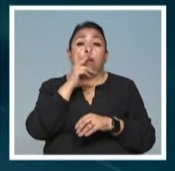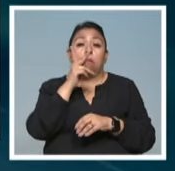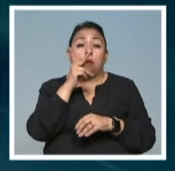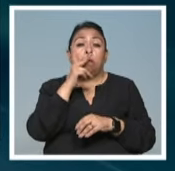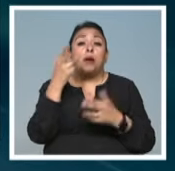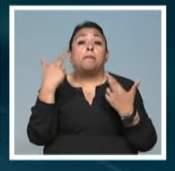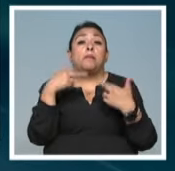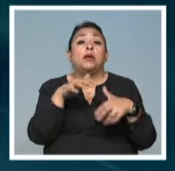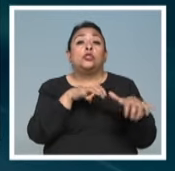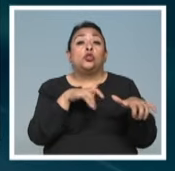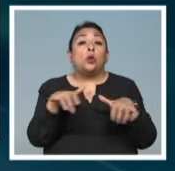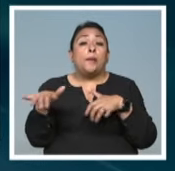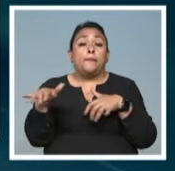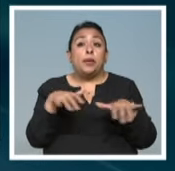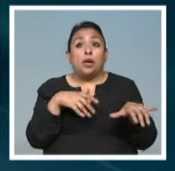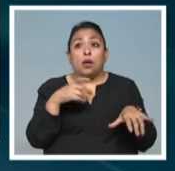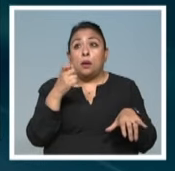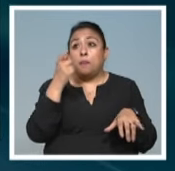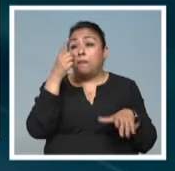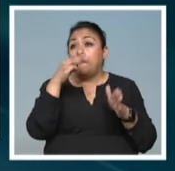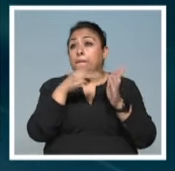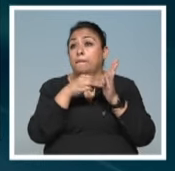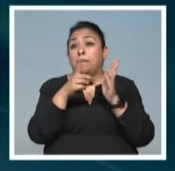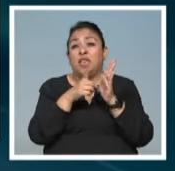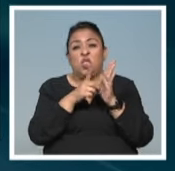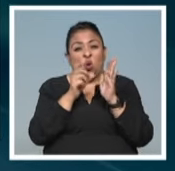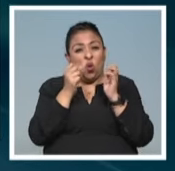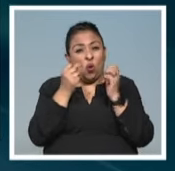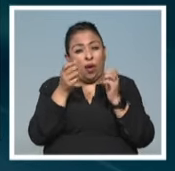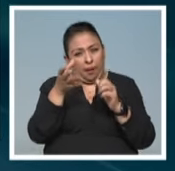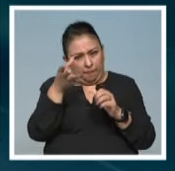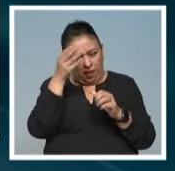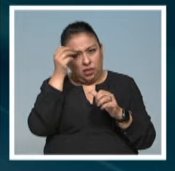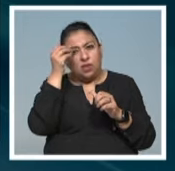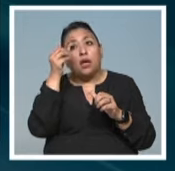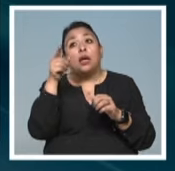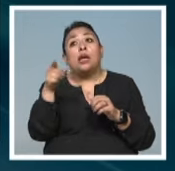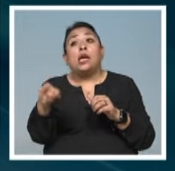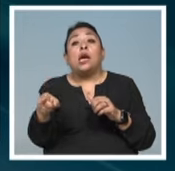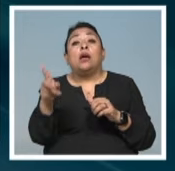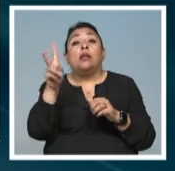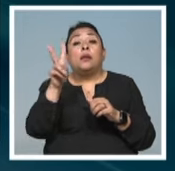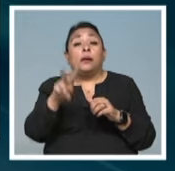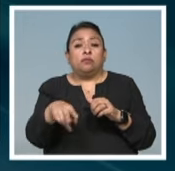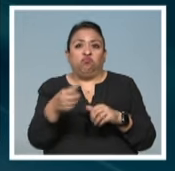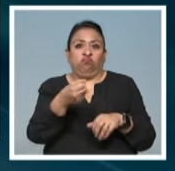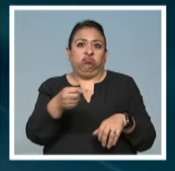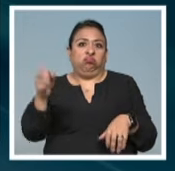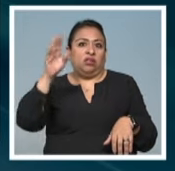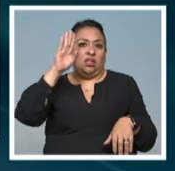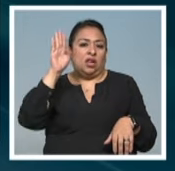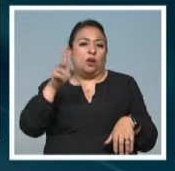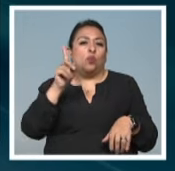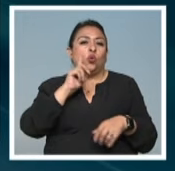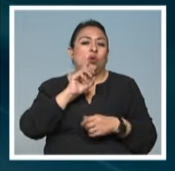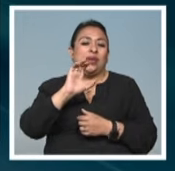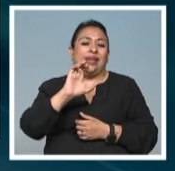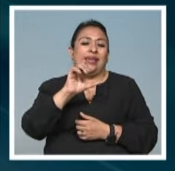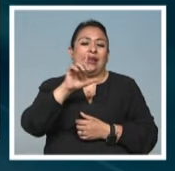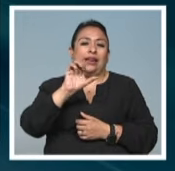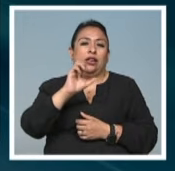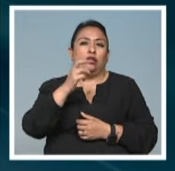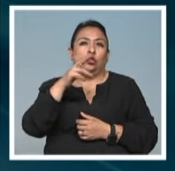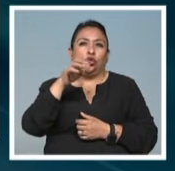instructor de piano y creador de un método férreo para aprender a tocar. Ella tenía un enorme talento, Clara Schumann.